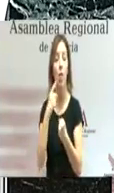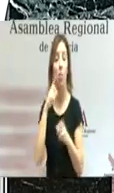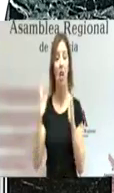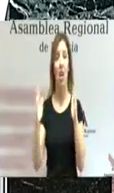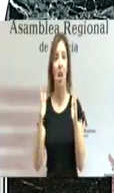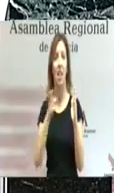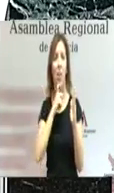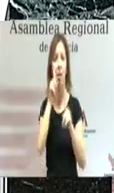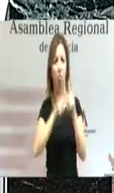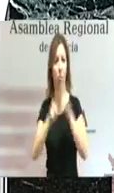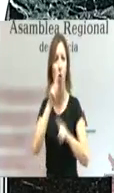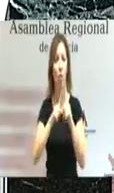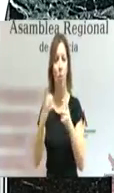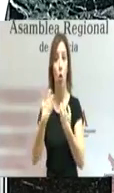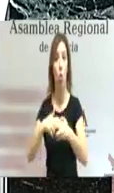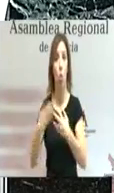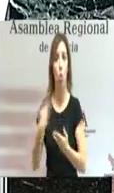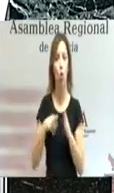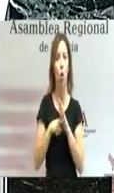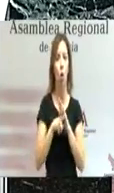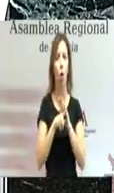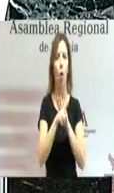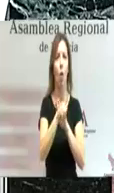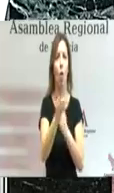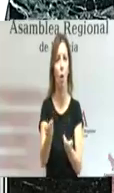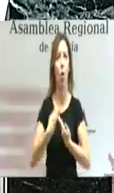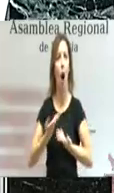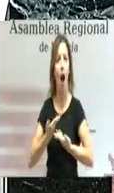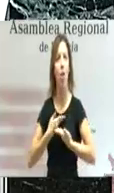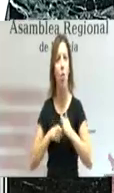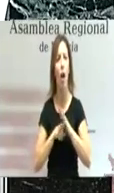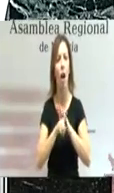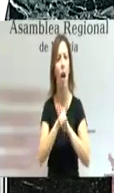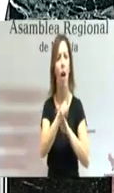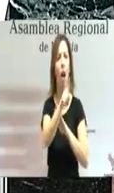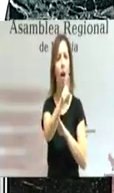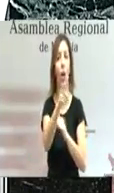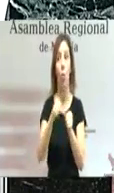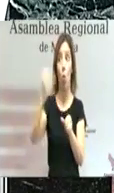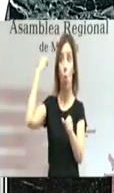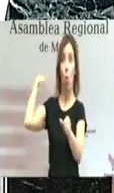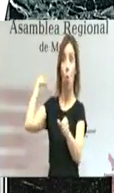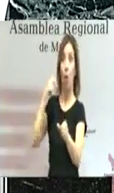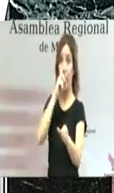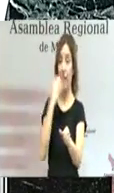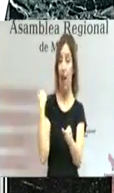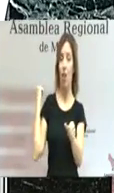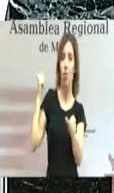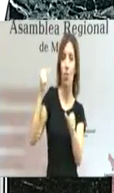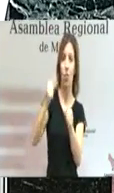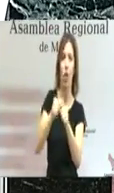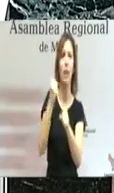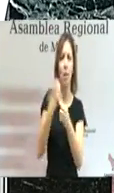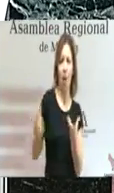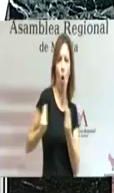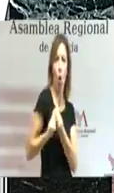y un motor de desarrollo en un tiempo de recuperación en el que seguimos, como hemos venido haciendo este año, trabajando a su